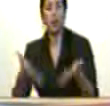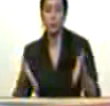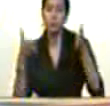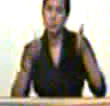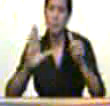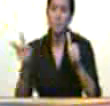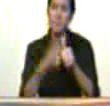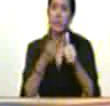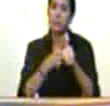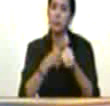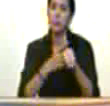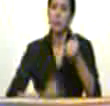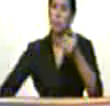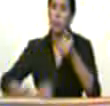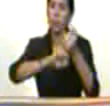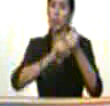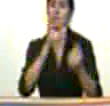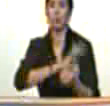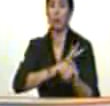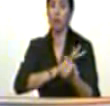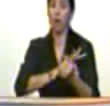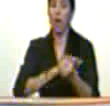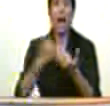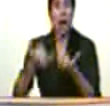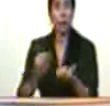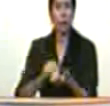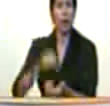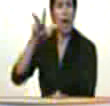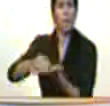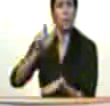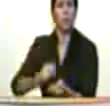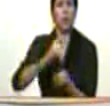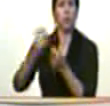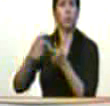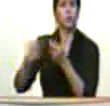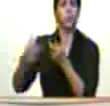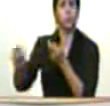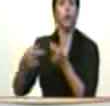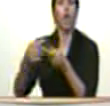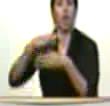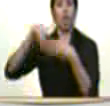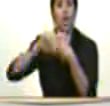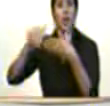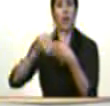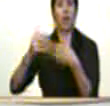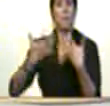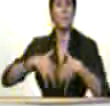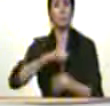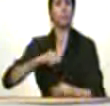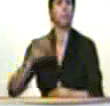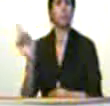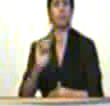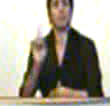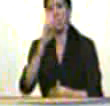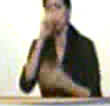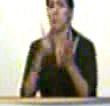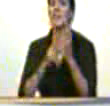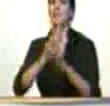desarrollo social el otro no lo voy a desdeñar porque fui el primero que lo planteé aquí en el año 2003